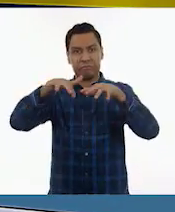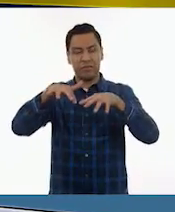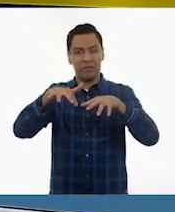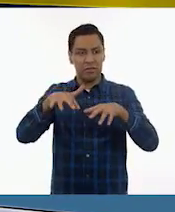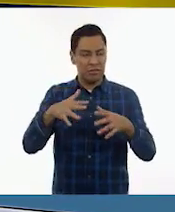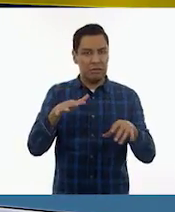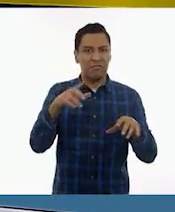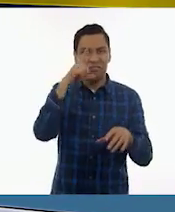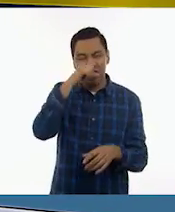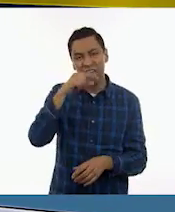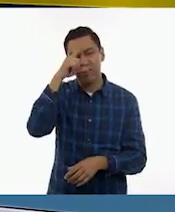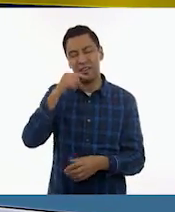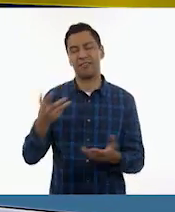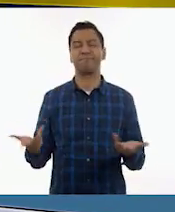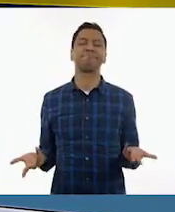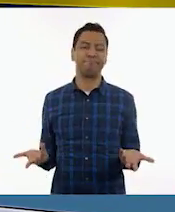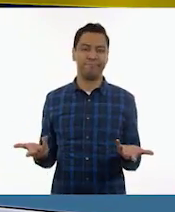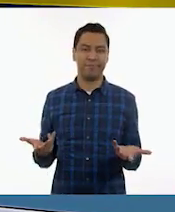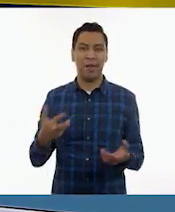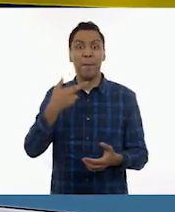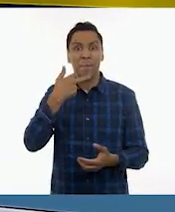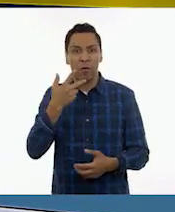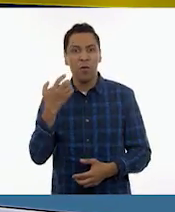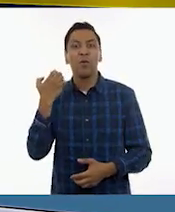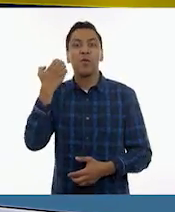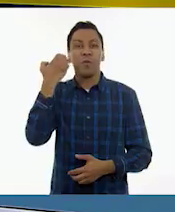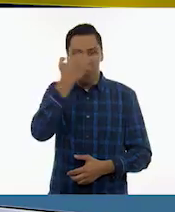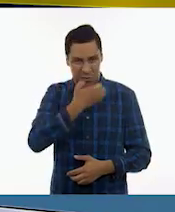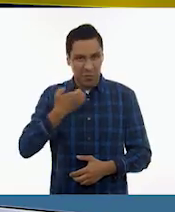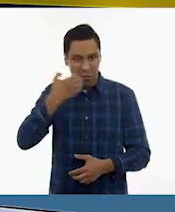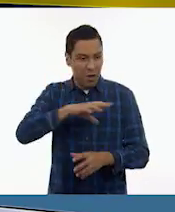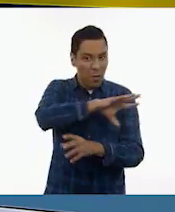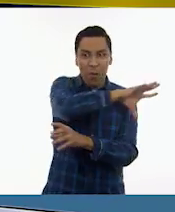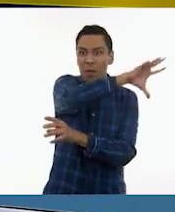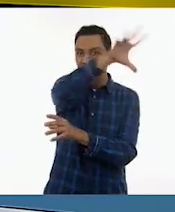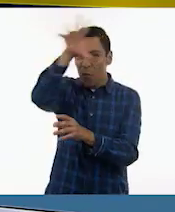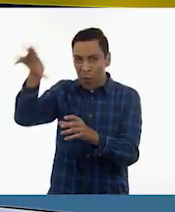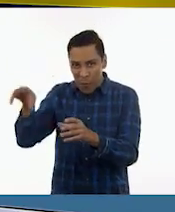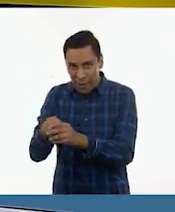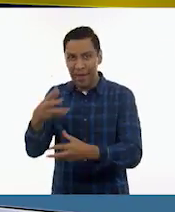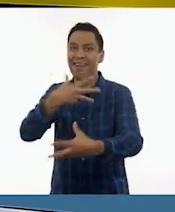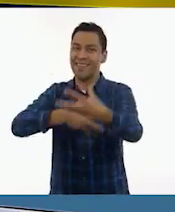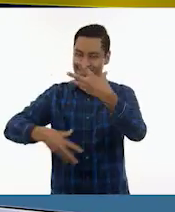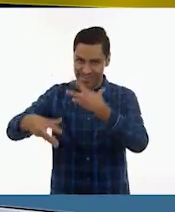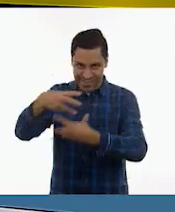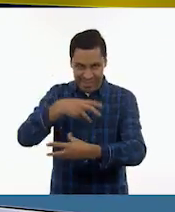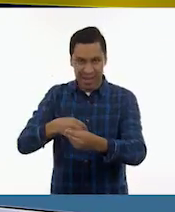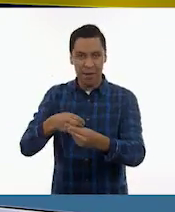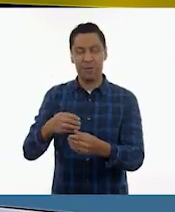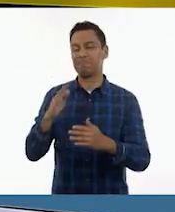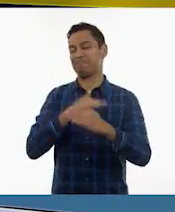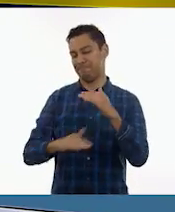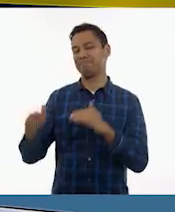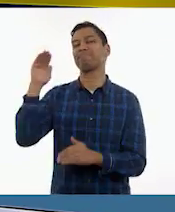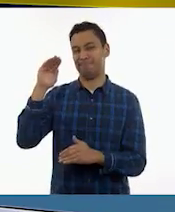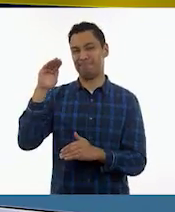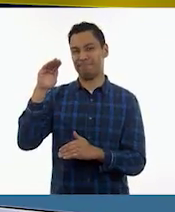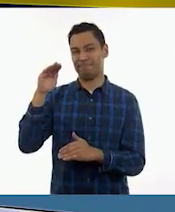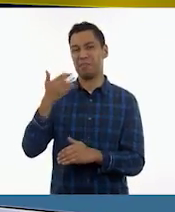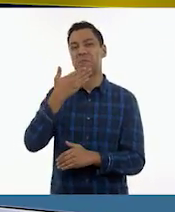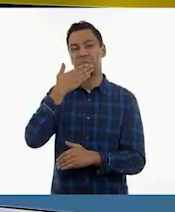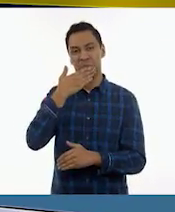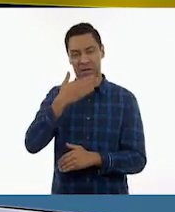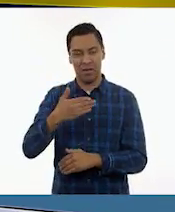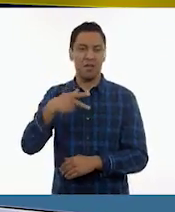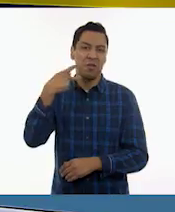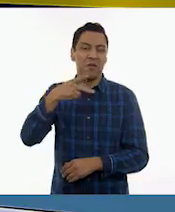organizamos como escuela para hacer un ensayo general y que todo salga como relojito, puede ser la clave del éxito de ese festival